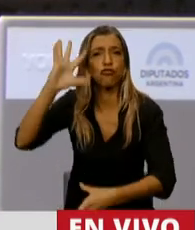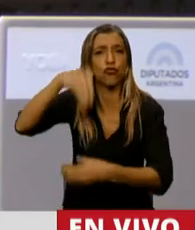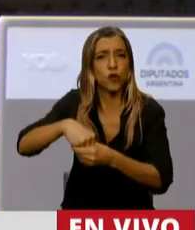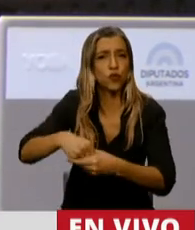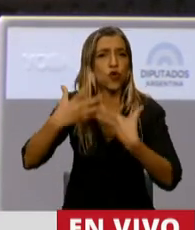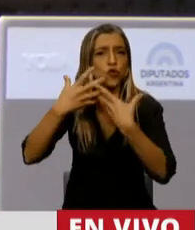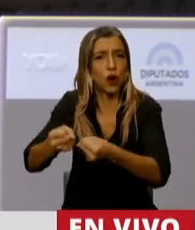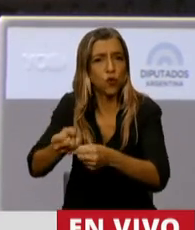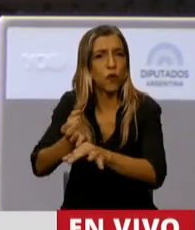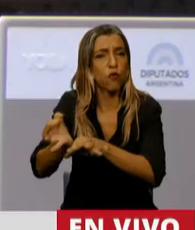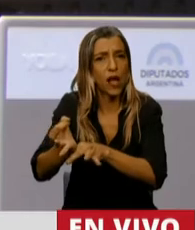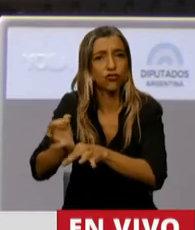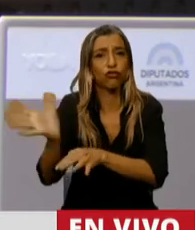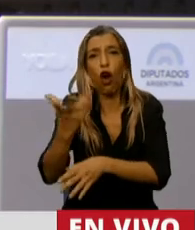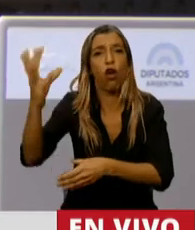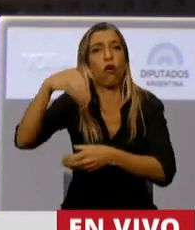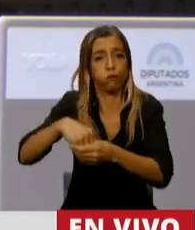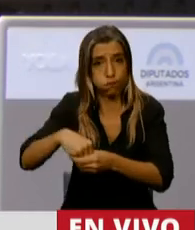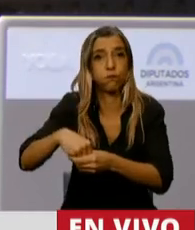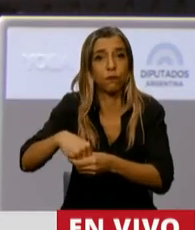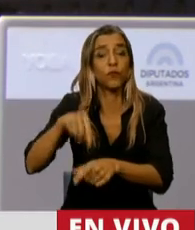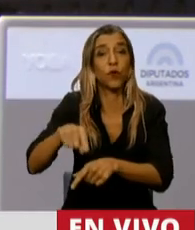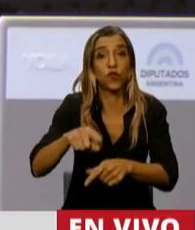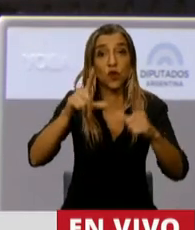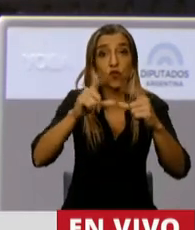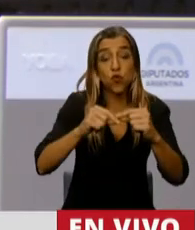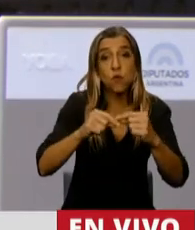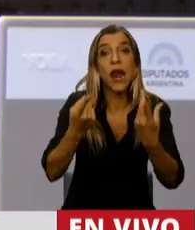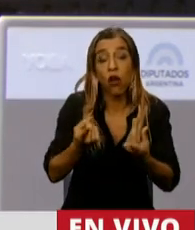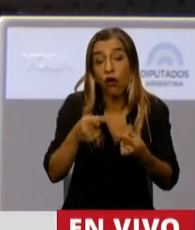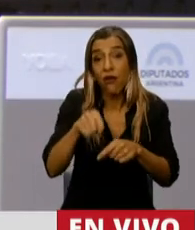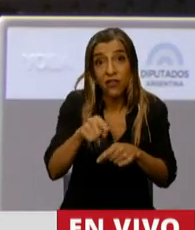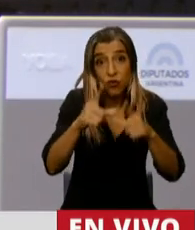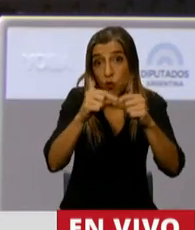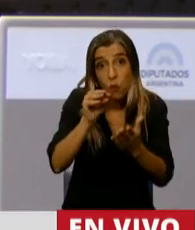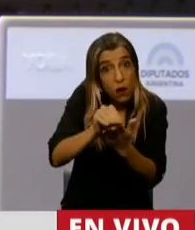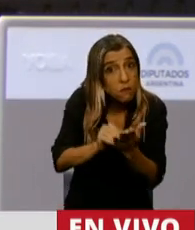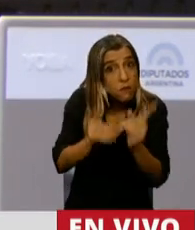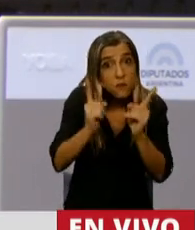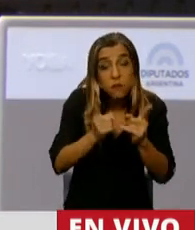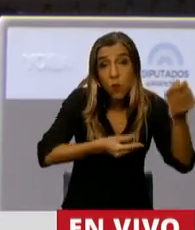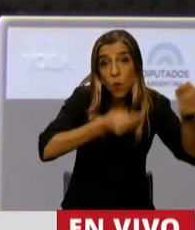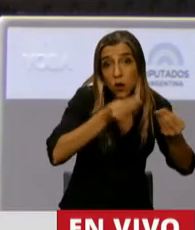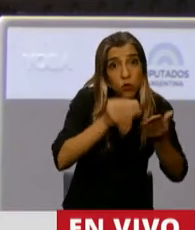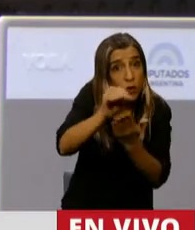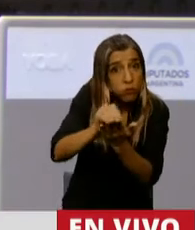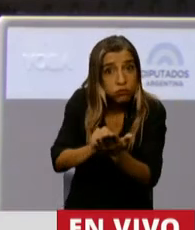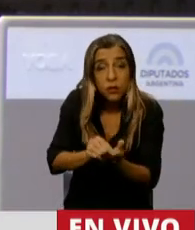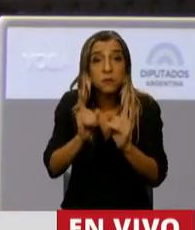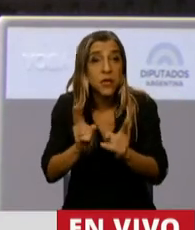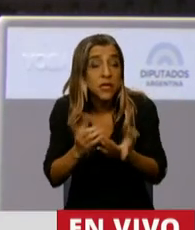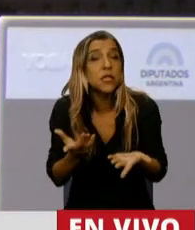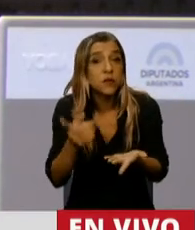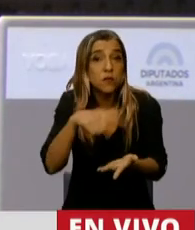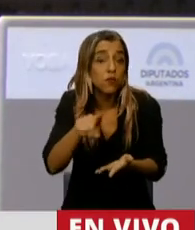salud. Esos fueron los números, eso es indiscutible, son los números que están puestos en los presupuestos. Entonces digo, cuando hay